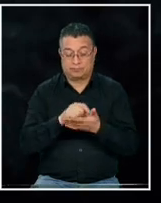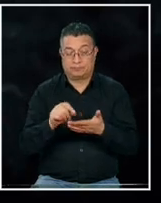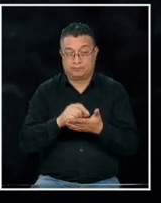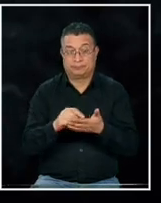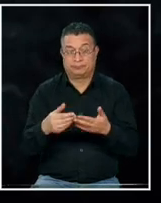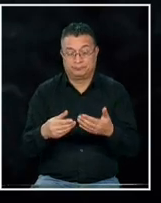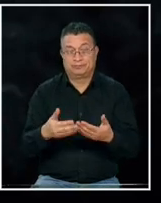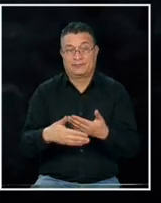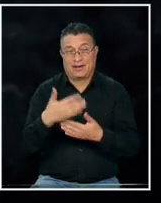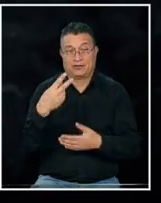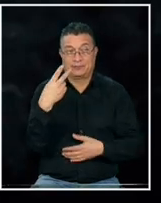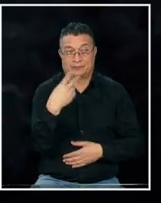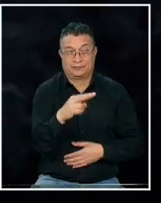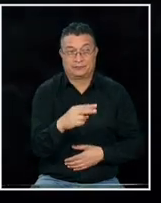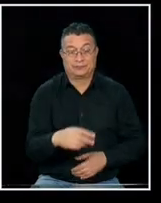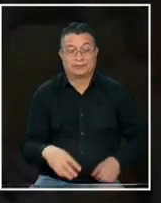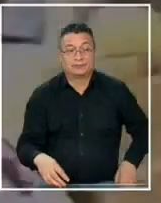diarios